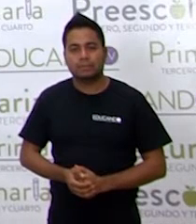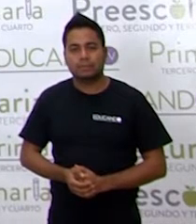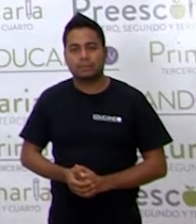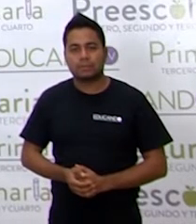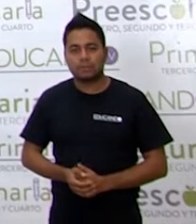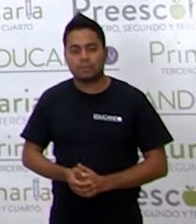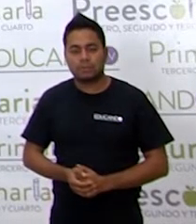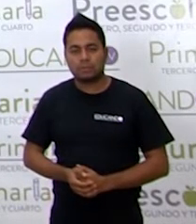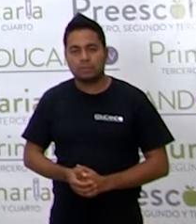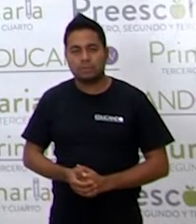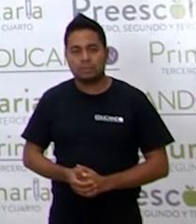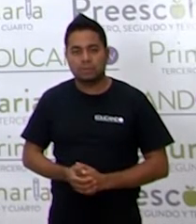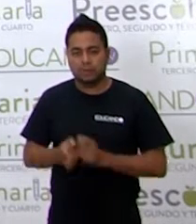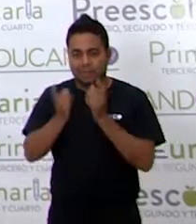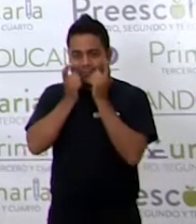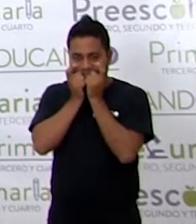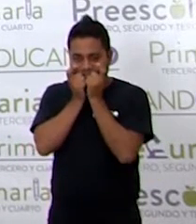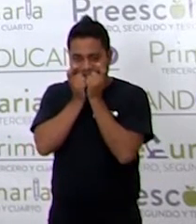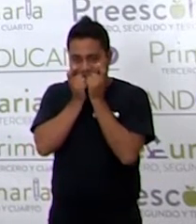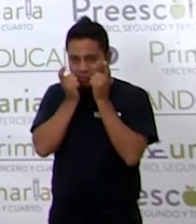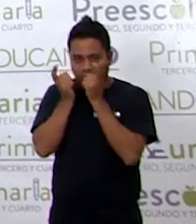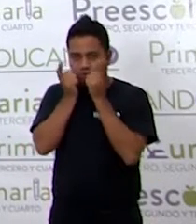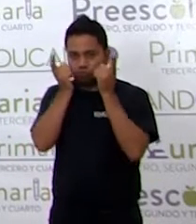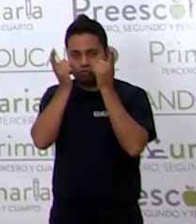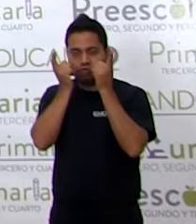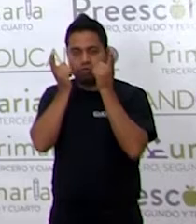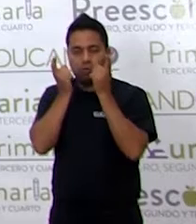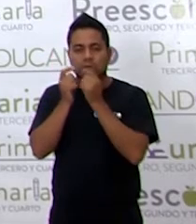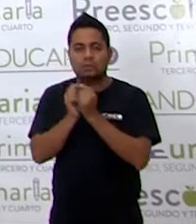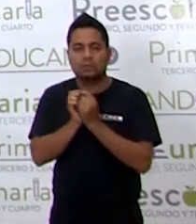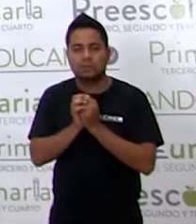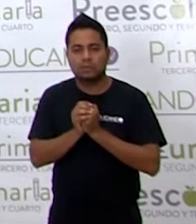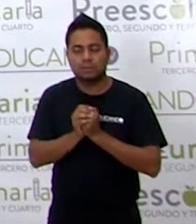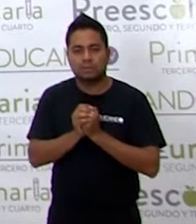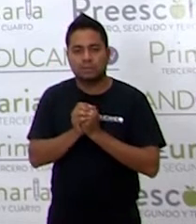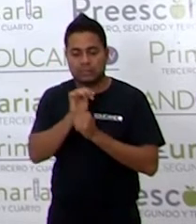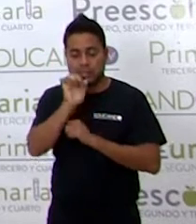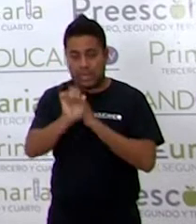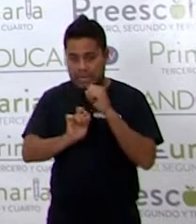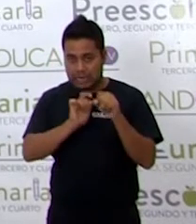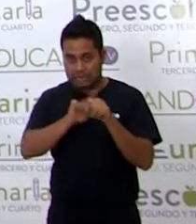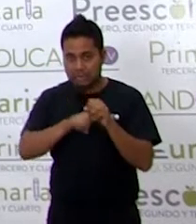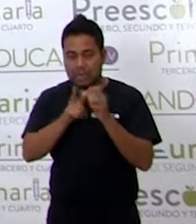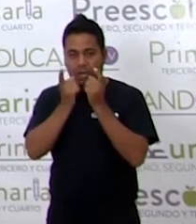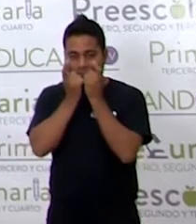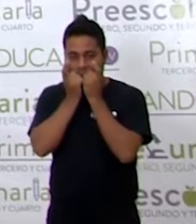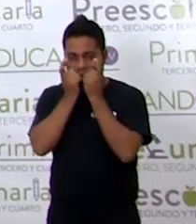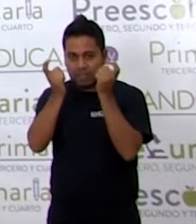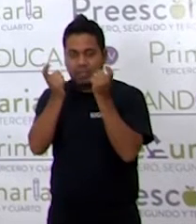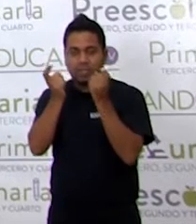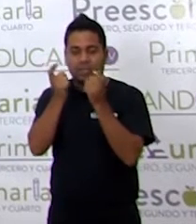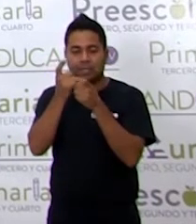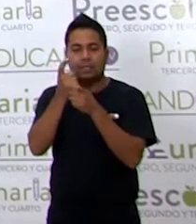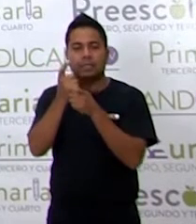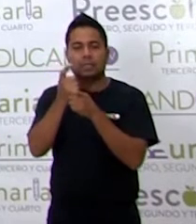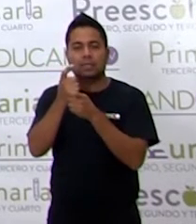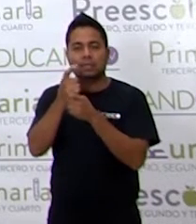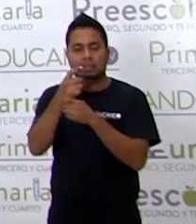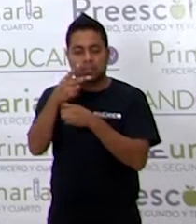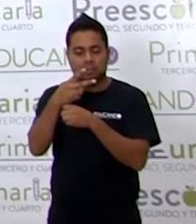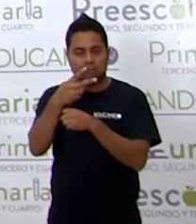El jabalí va después del